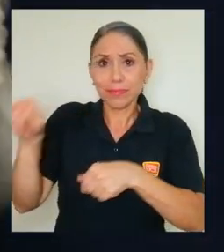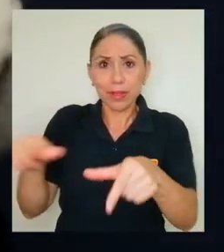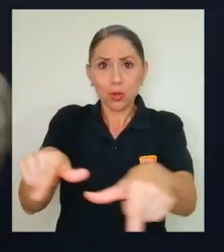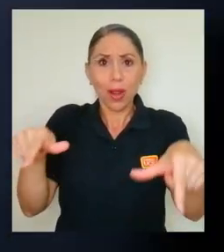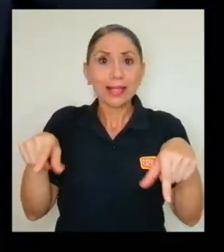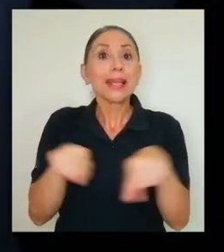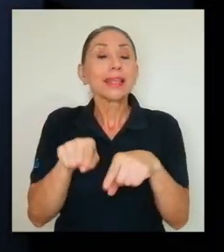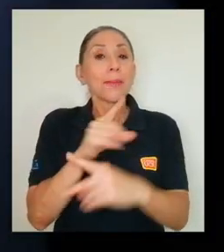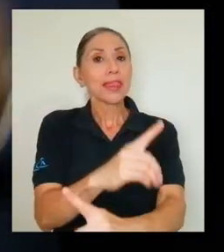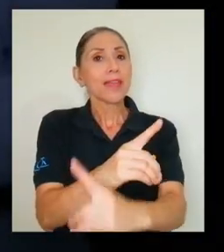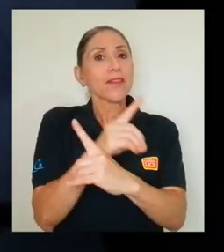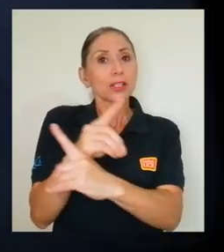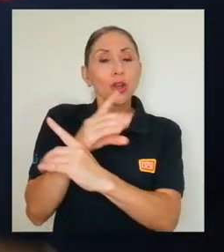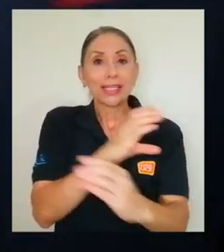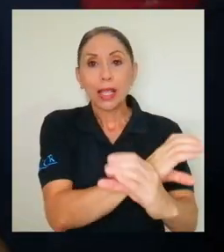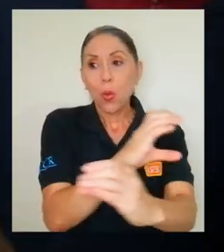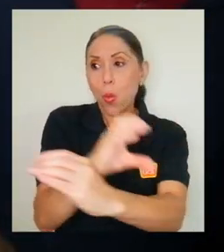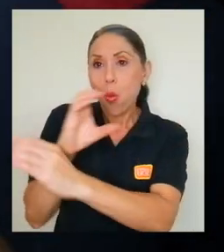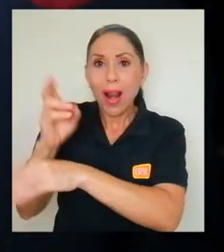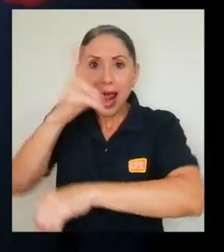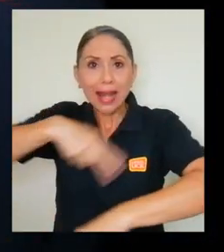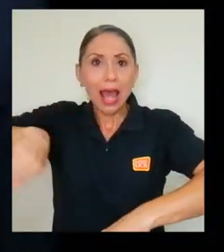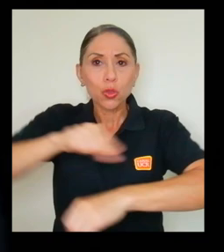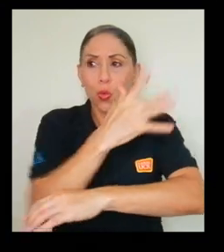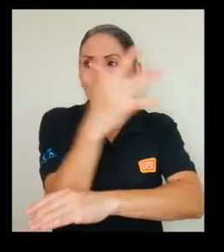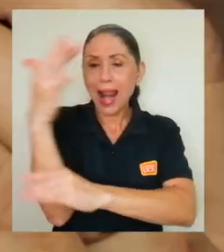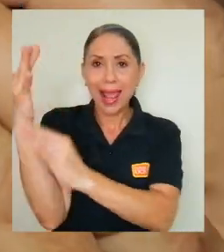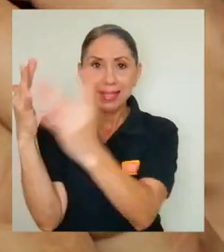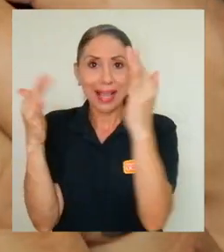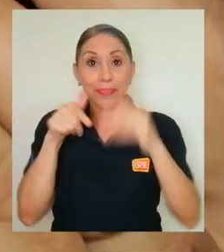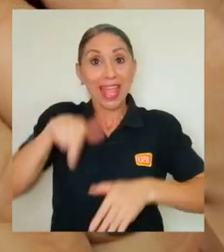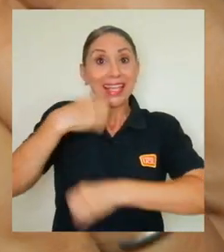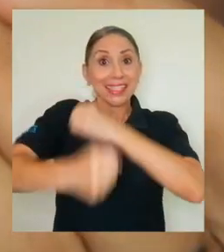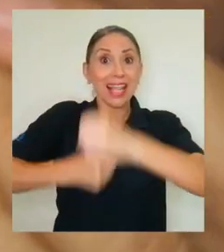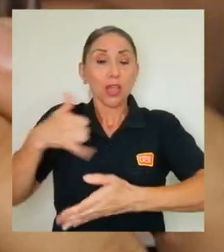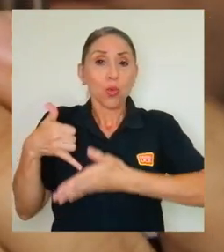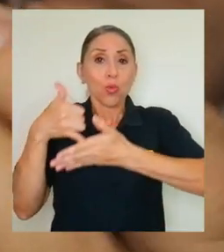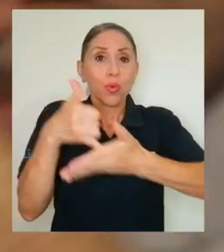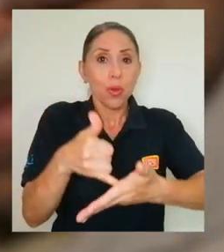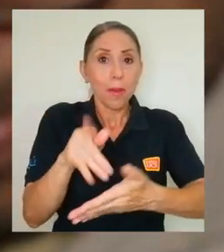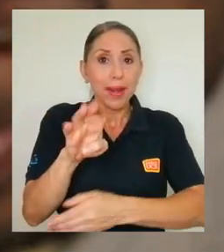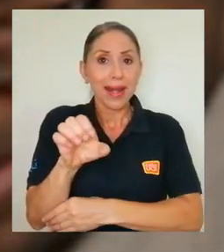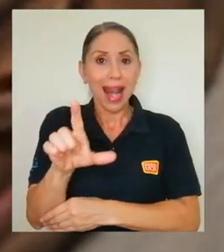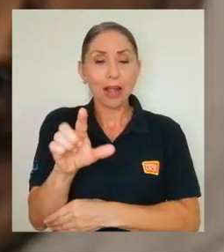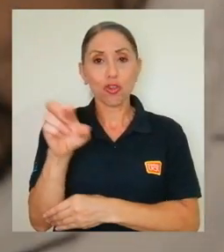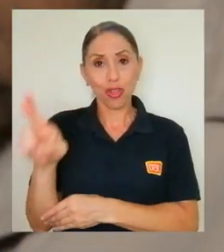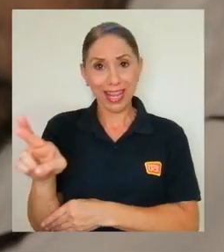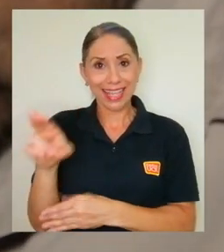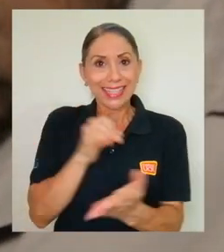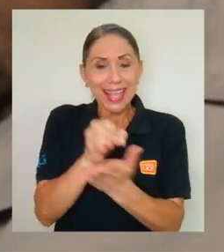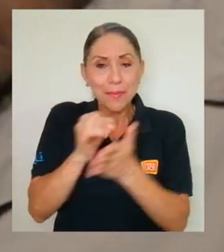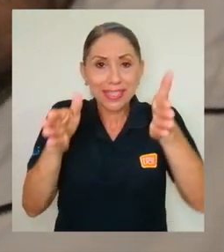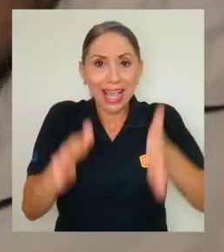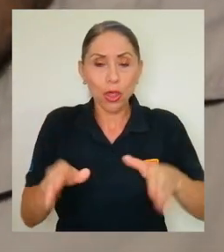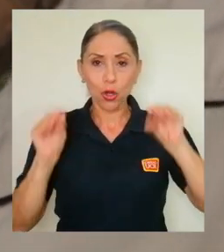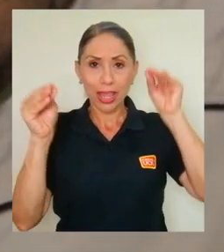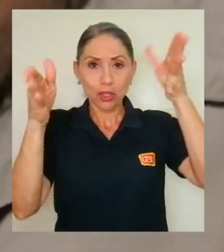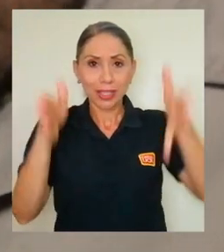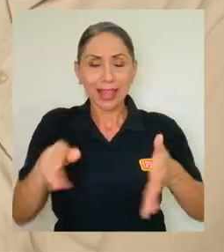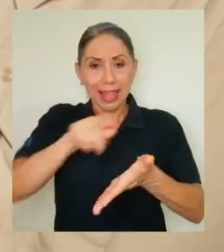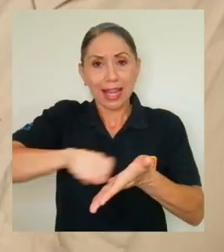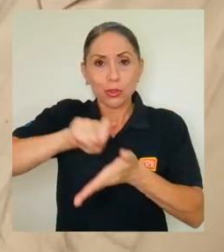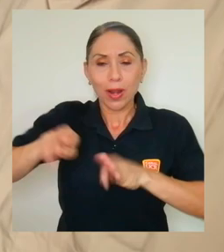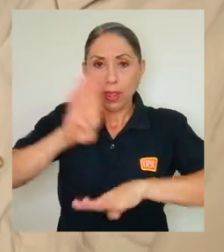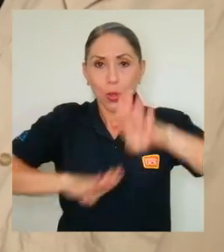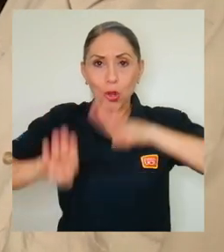además son defensoras de la conservación de la naturaleza. Este año le correspondió a Bernal Rodríguez quien es investigador y